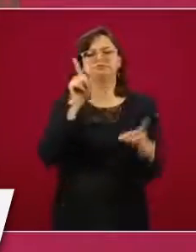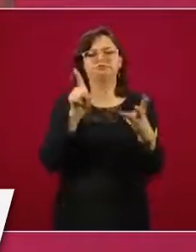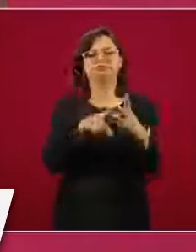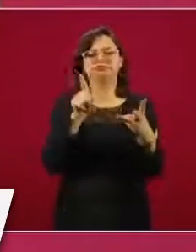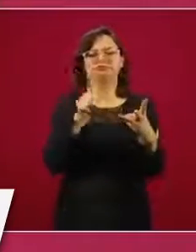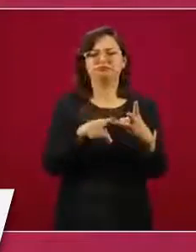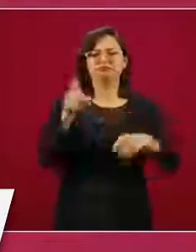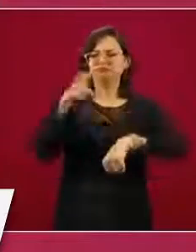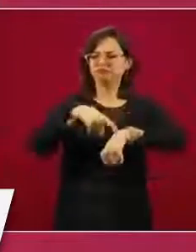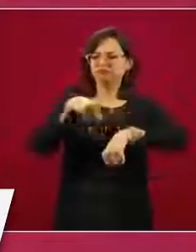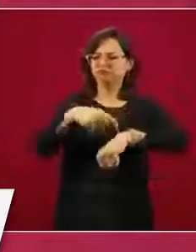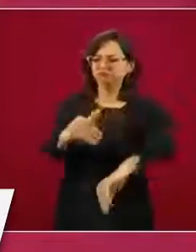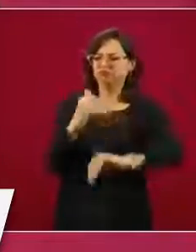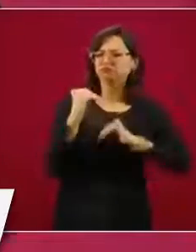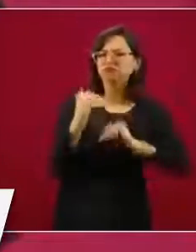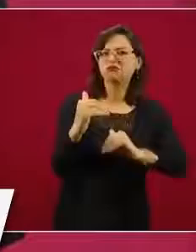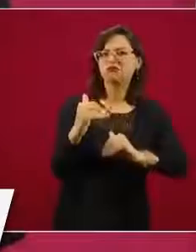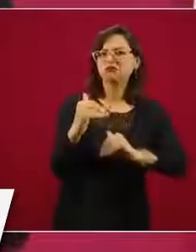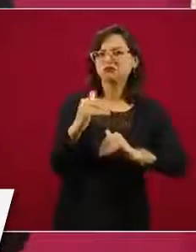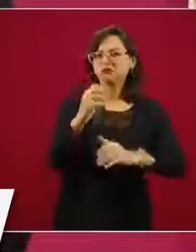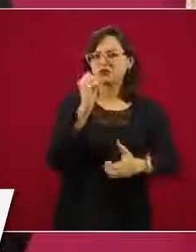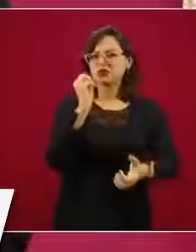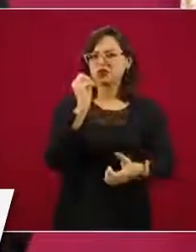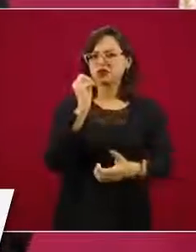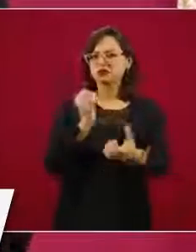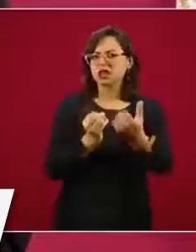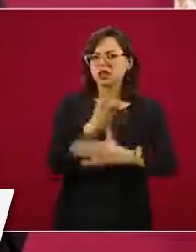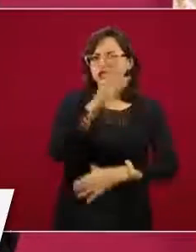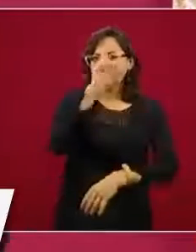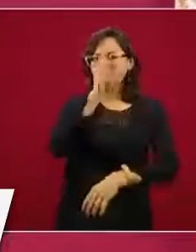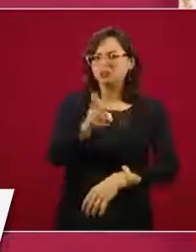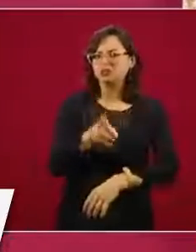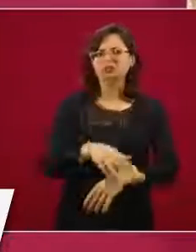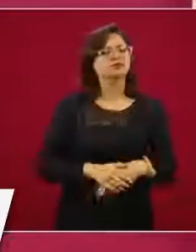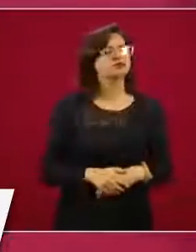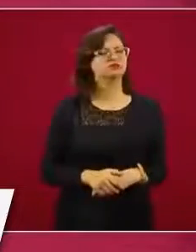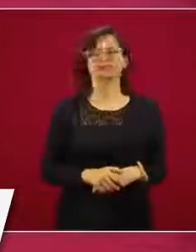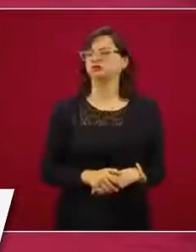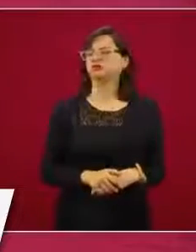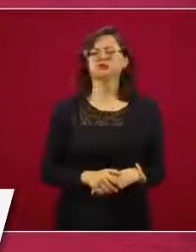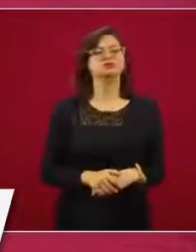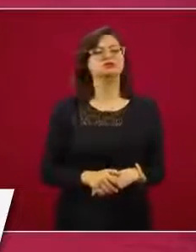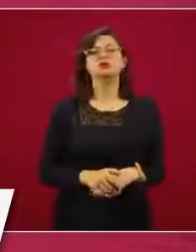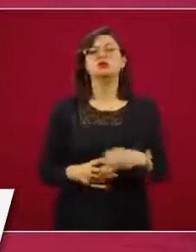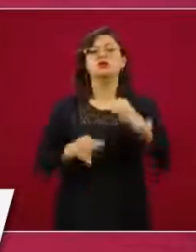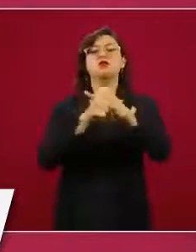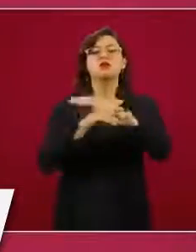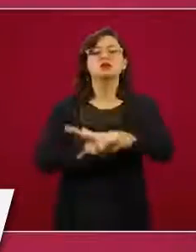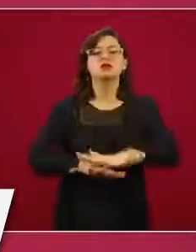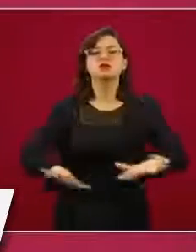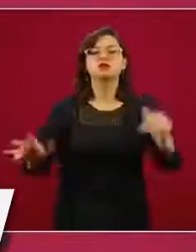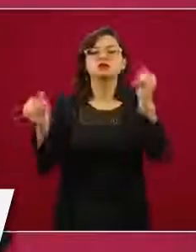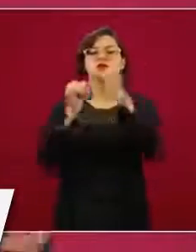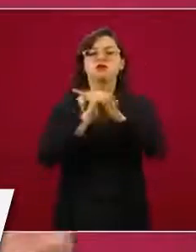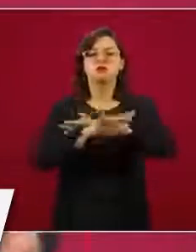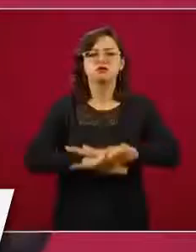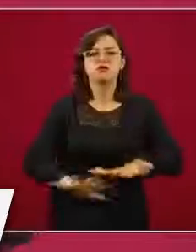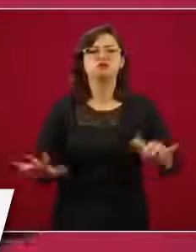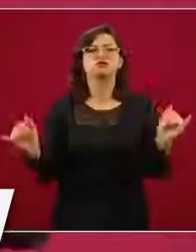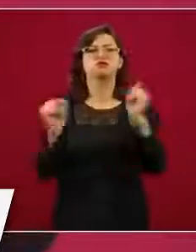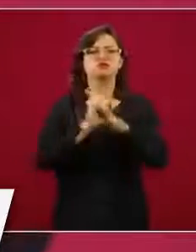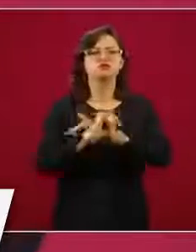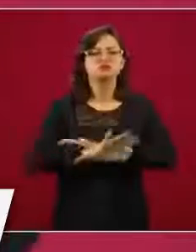decretaron toques de queda, nada, se empezó a hablar con la gente y